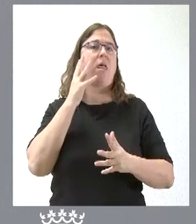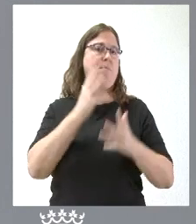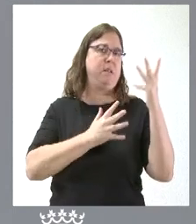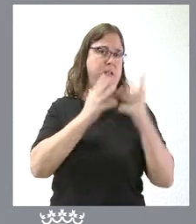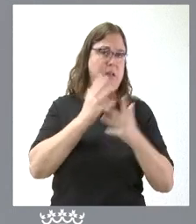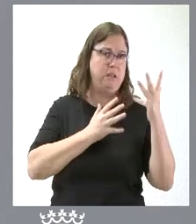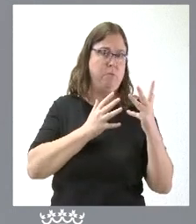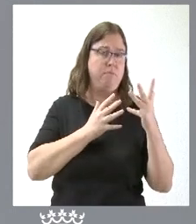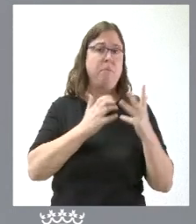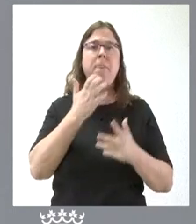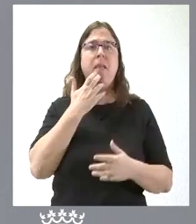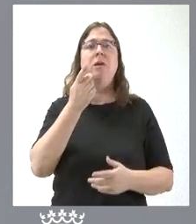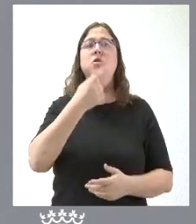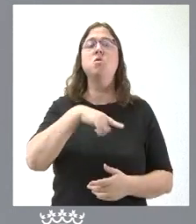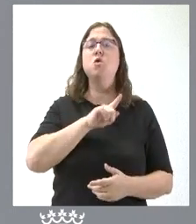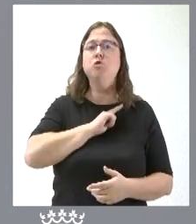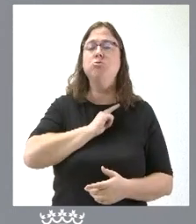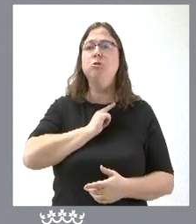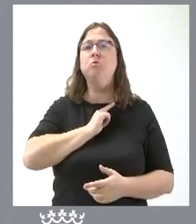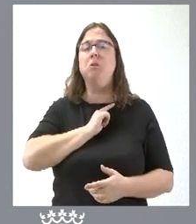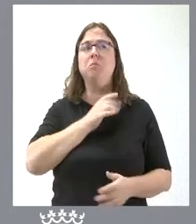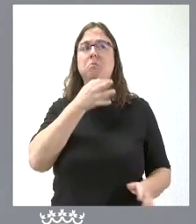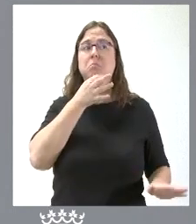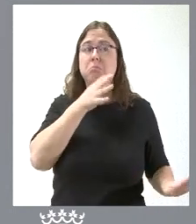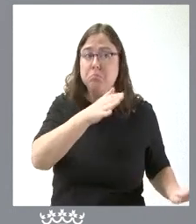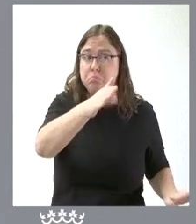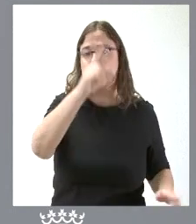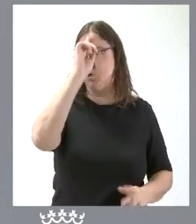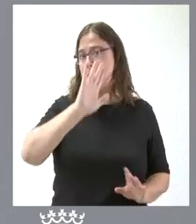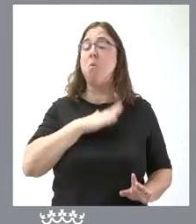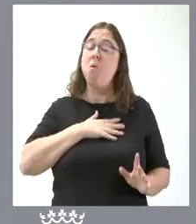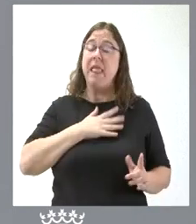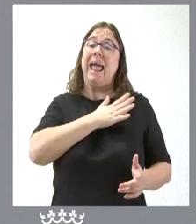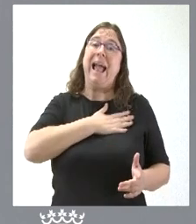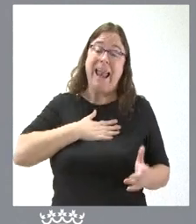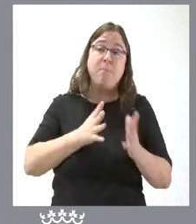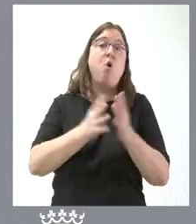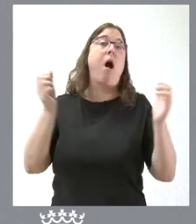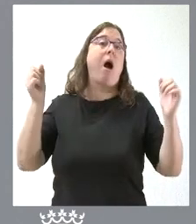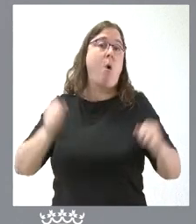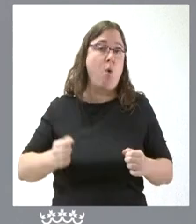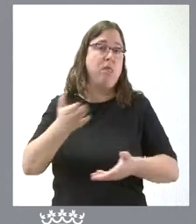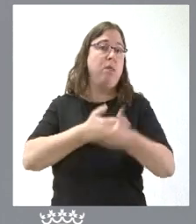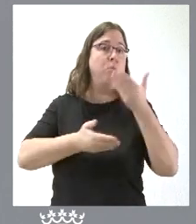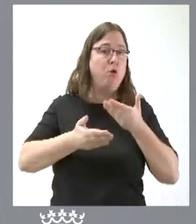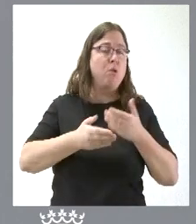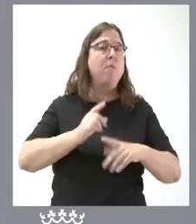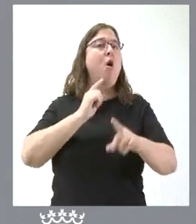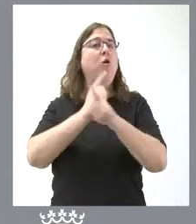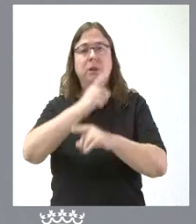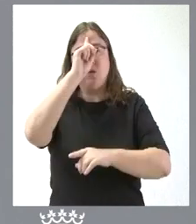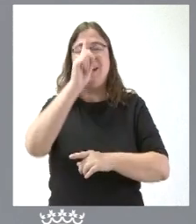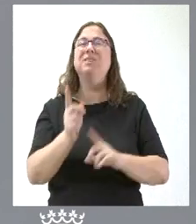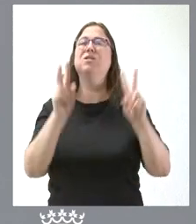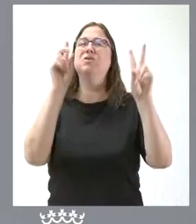que nosotros no descartamos en todo caso siempre vamos con la mano tendida y con la voluntad de acuerdo no se trata solo de la financiación de las